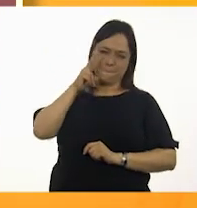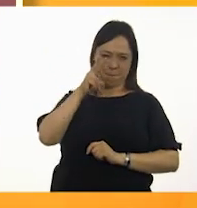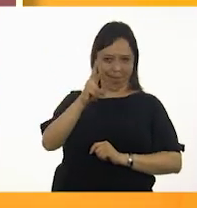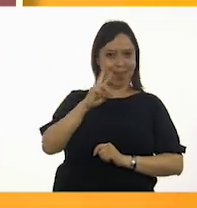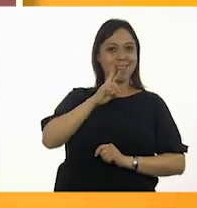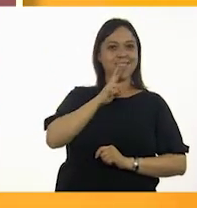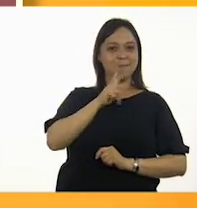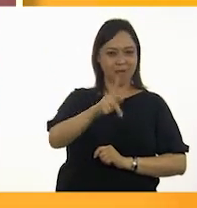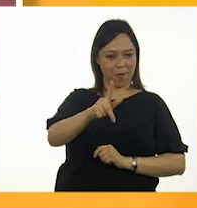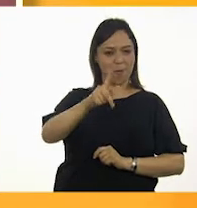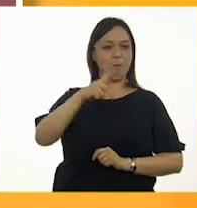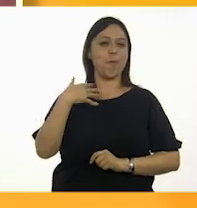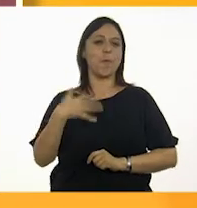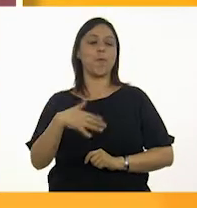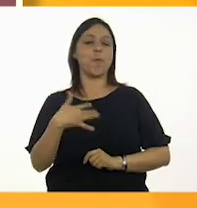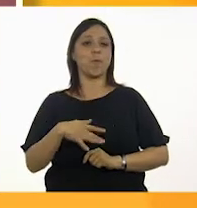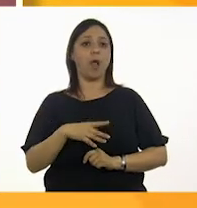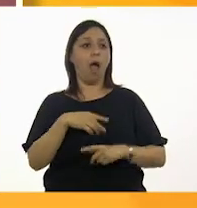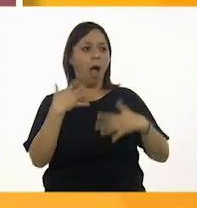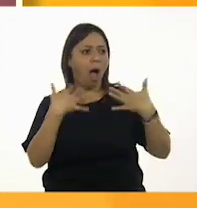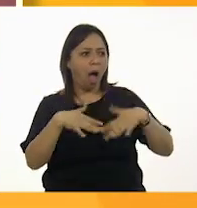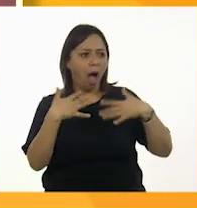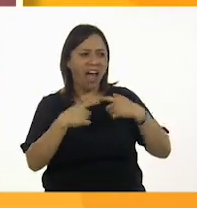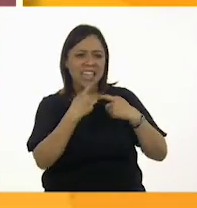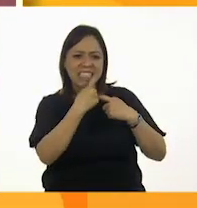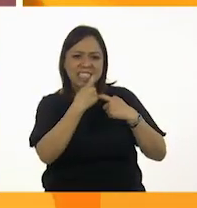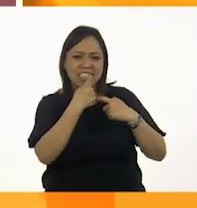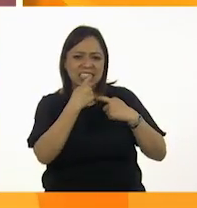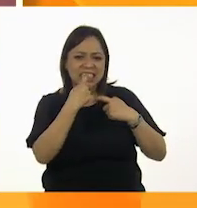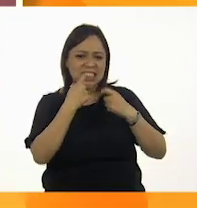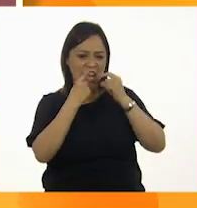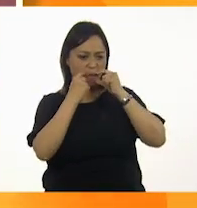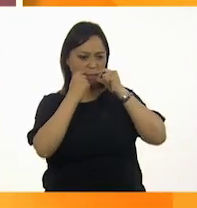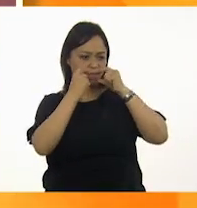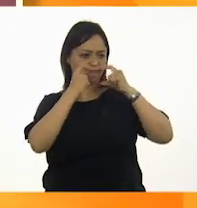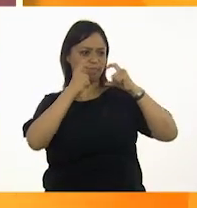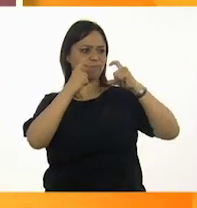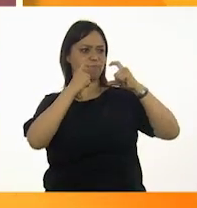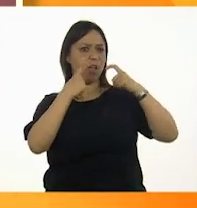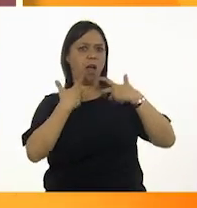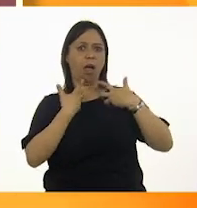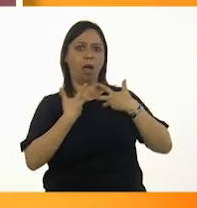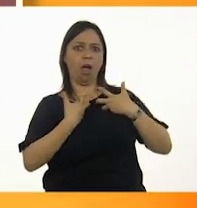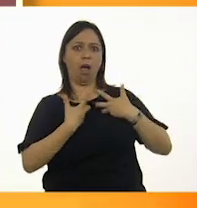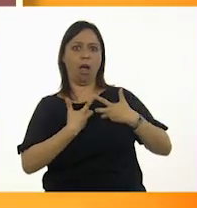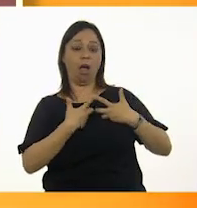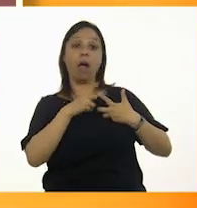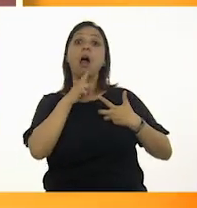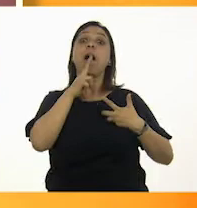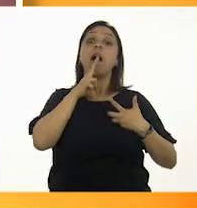Para verte mejor. ¿Y qué dientes tan grandes tienes? Le dijo asustada. A lo que contestó...